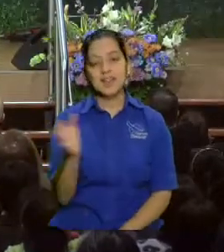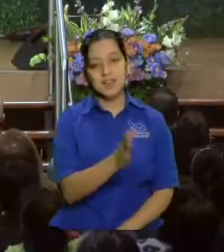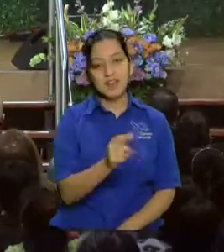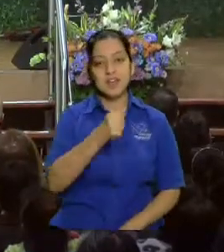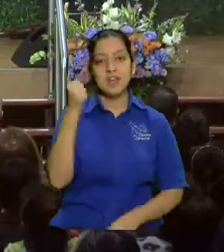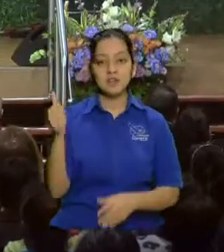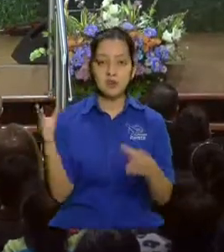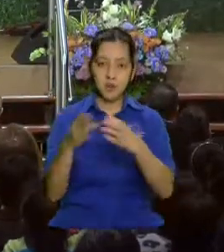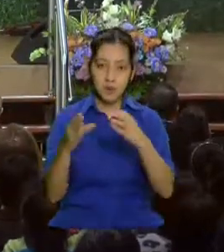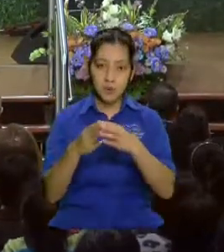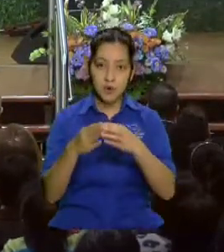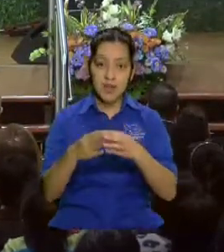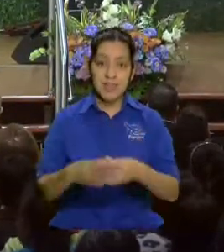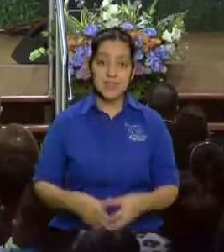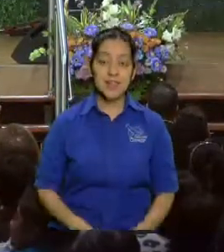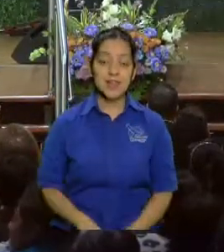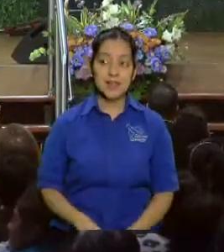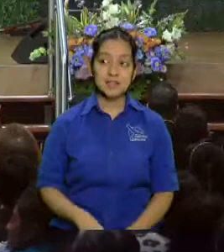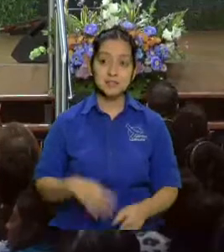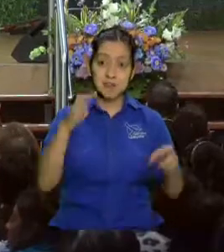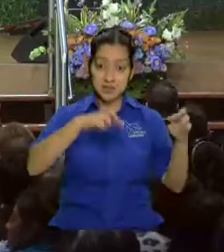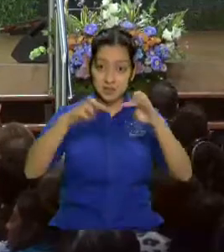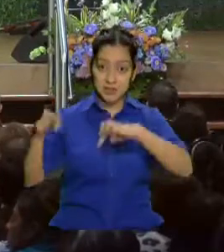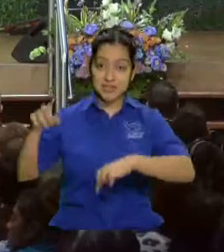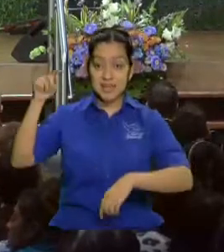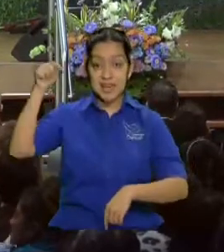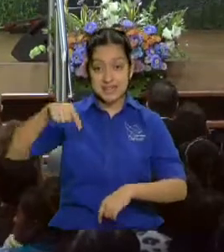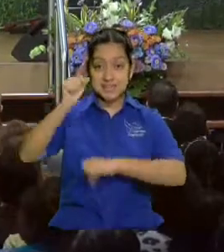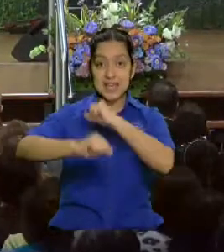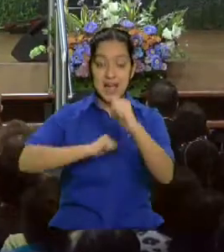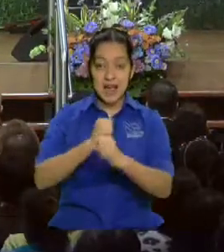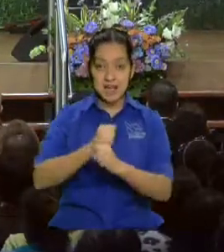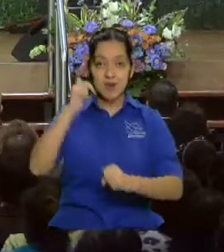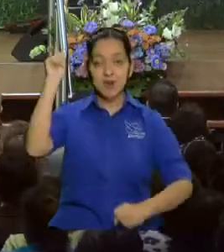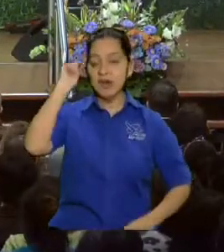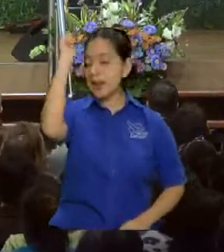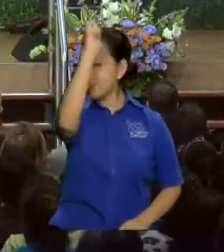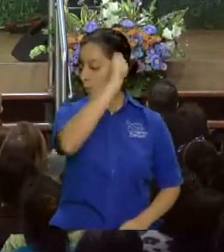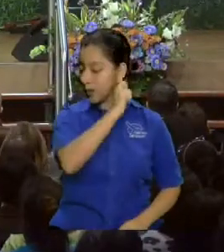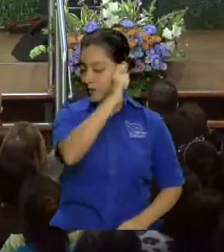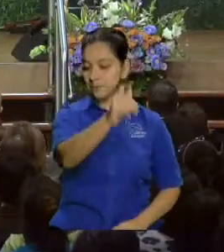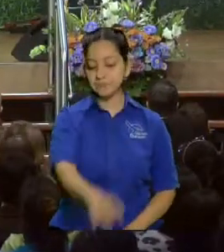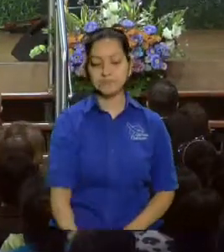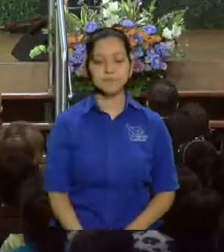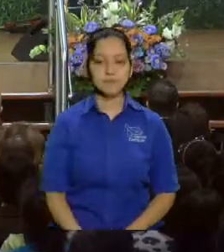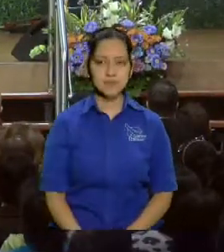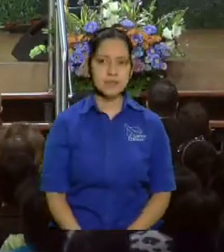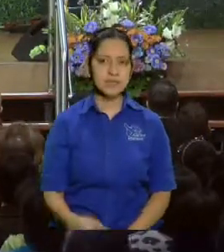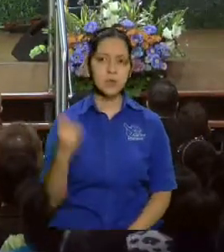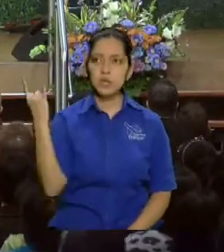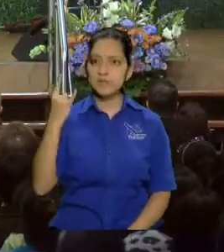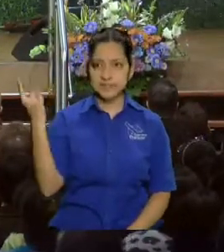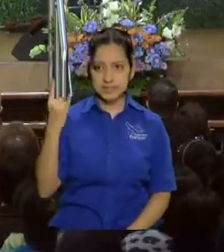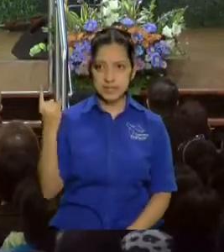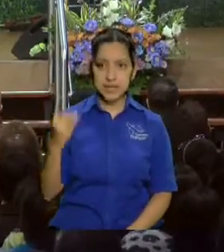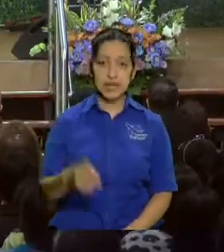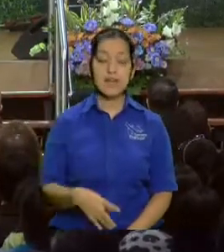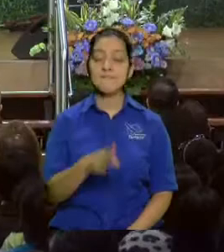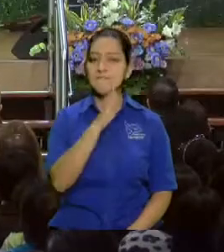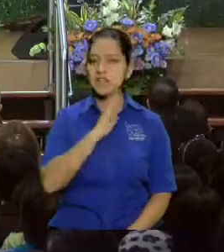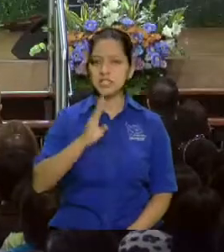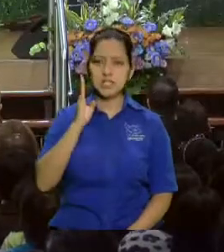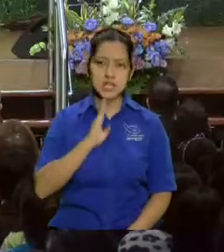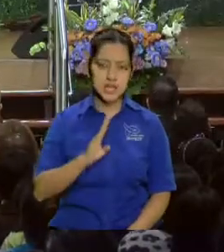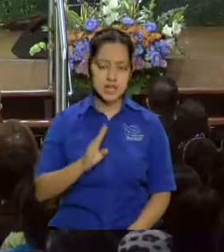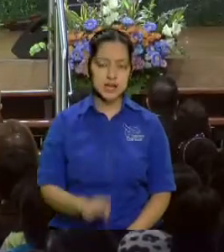de la universidad, ya sea de educación media. Los que se han graduado este año, vamos a orar por ellos